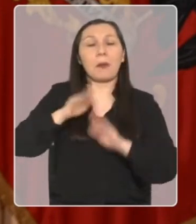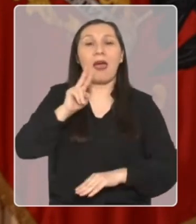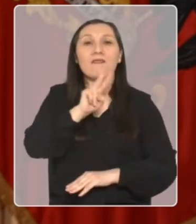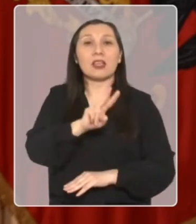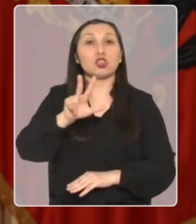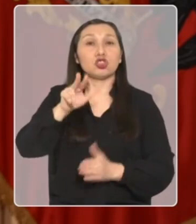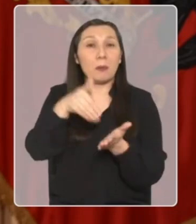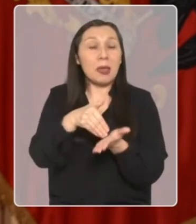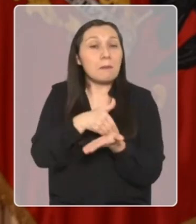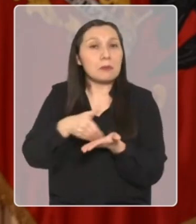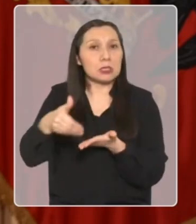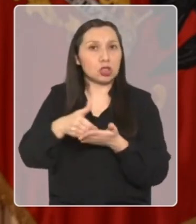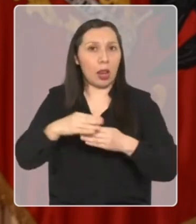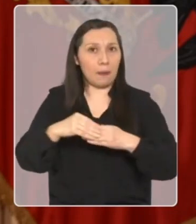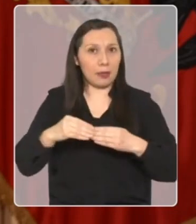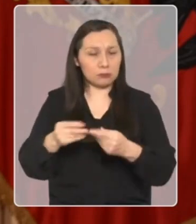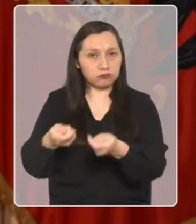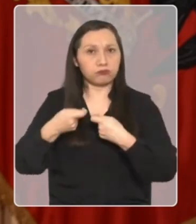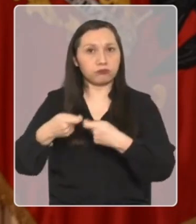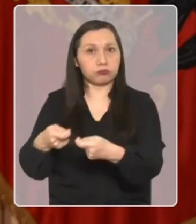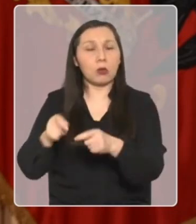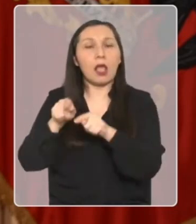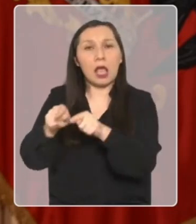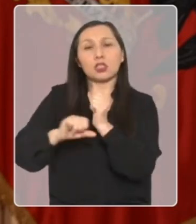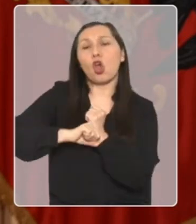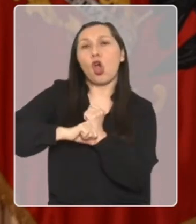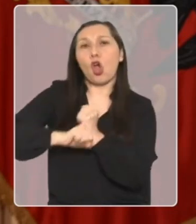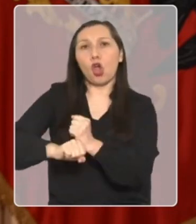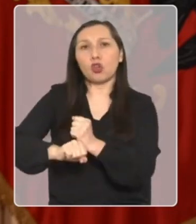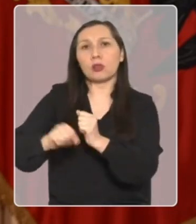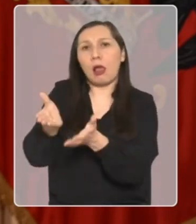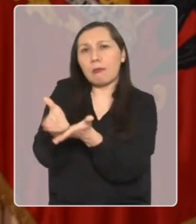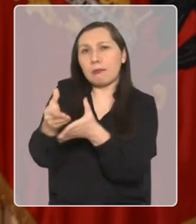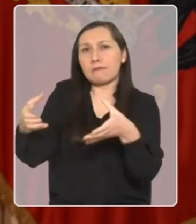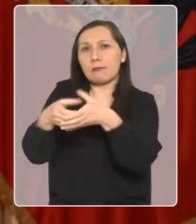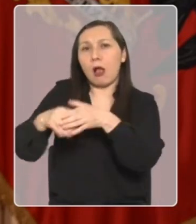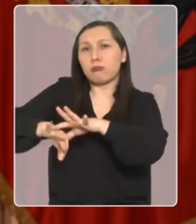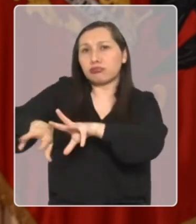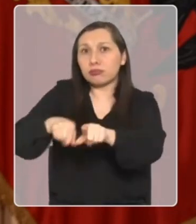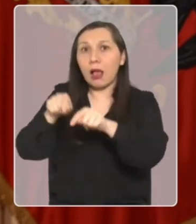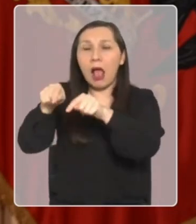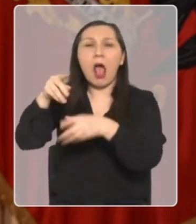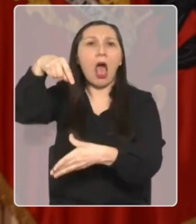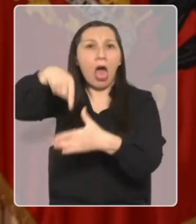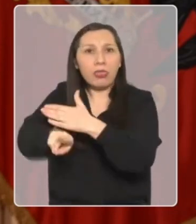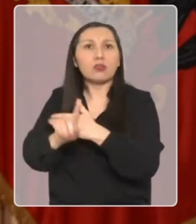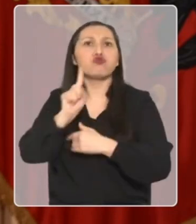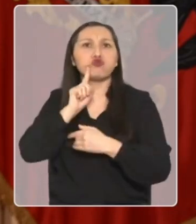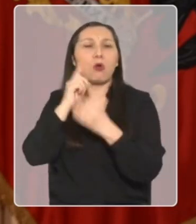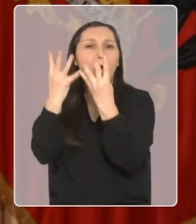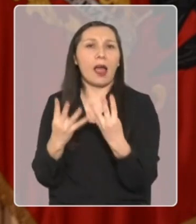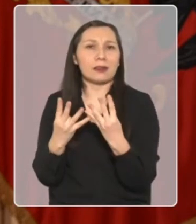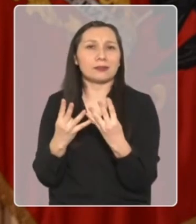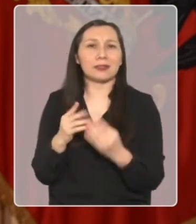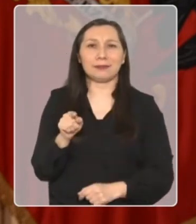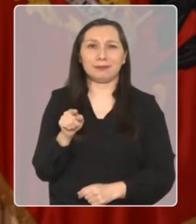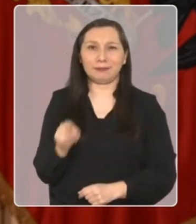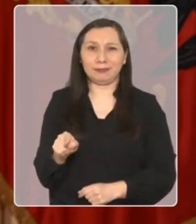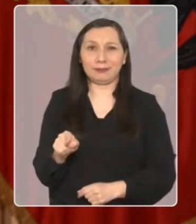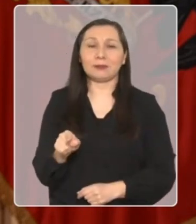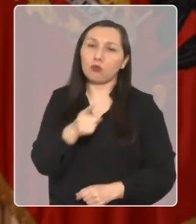de 28.000 millones de pesos el presupuesto para combatir el crimen organizado dentro de las cárceles. Así,